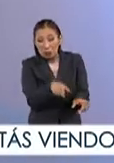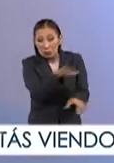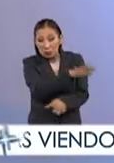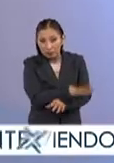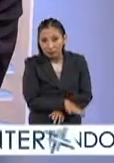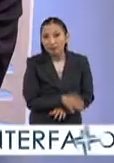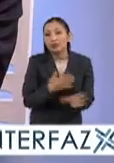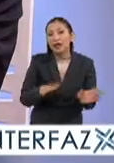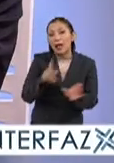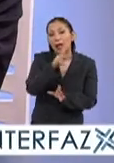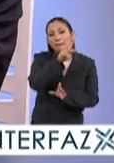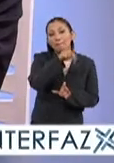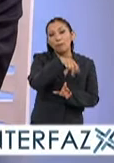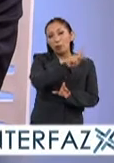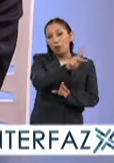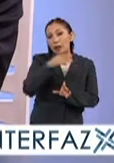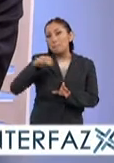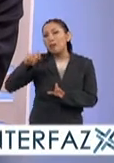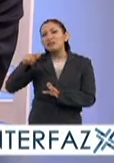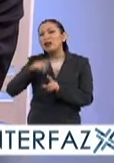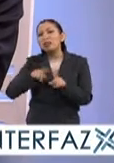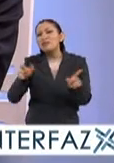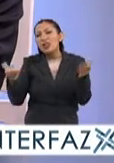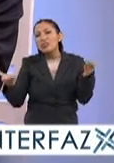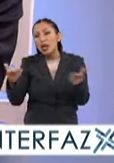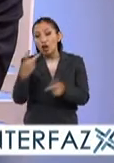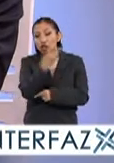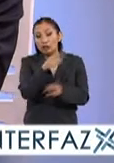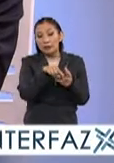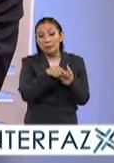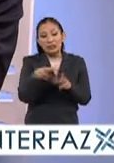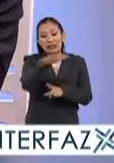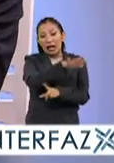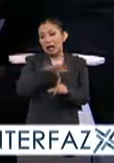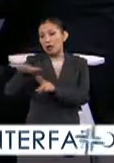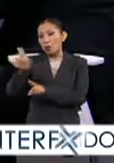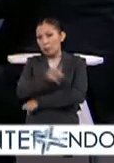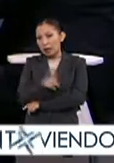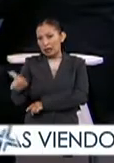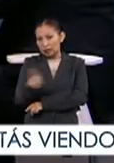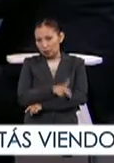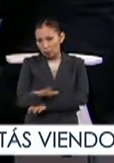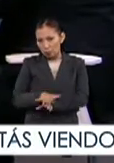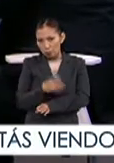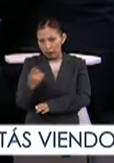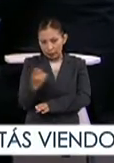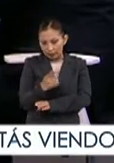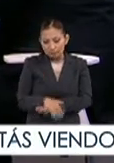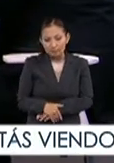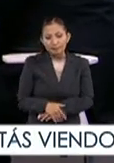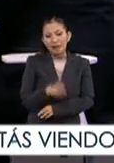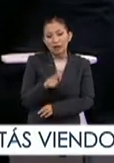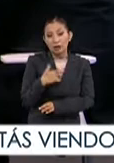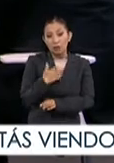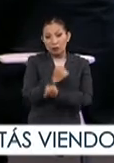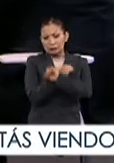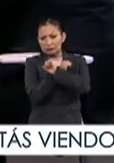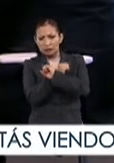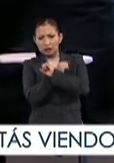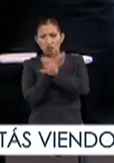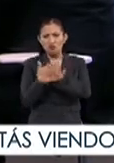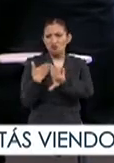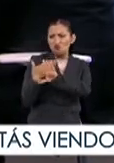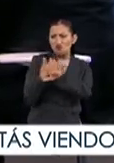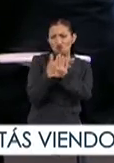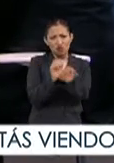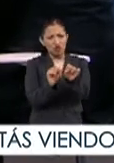similitudes entre el punk y el metal? bueno creo que los dos surgen en contextos muy similares porque finalmente son resistencias en